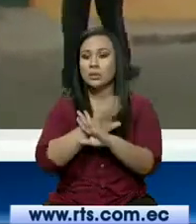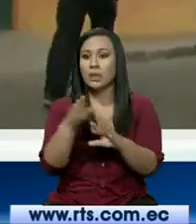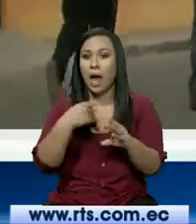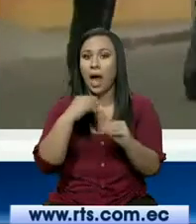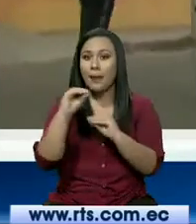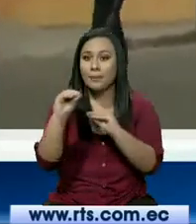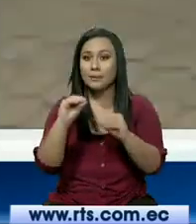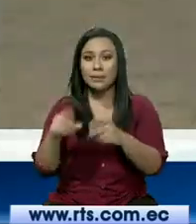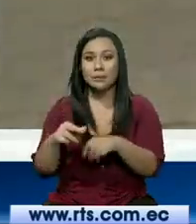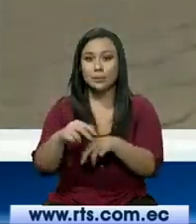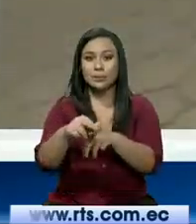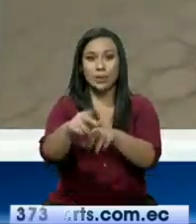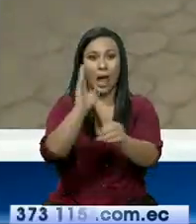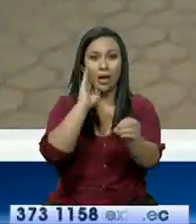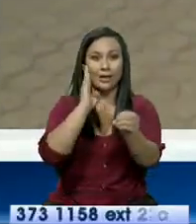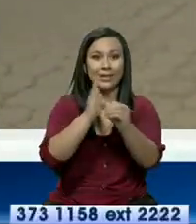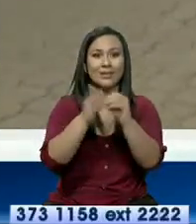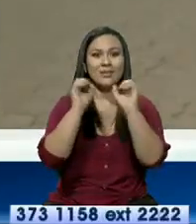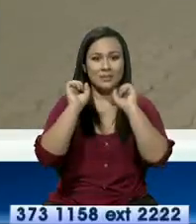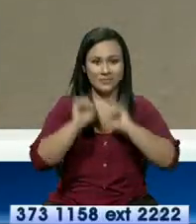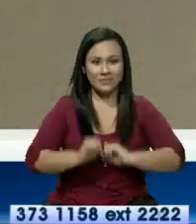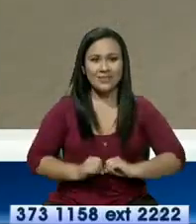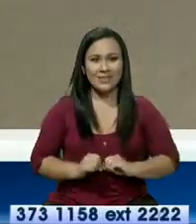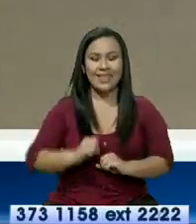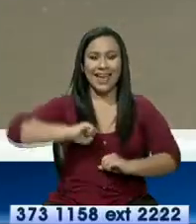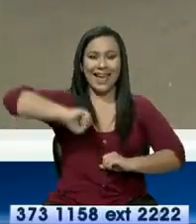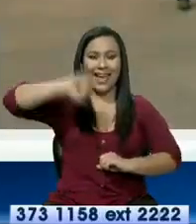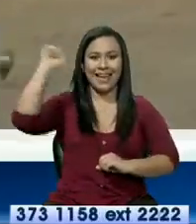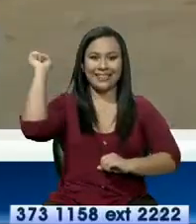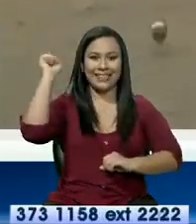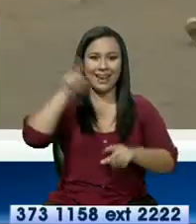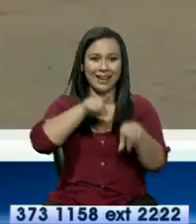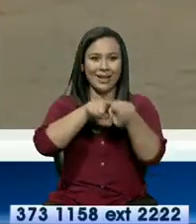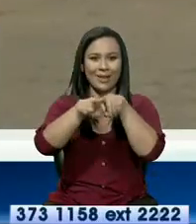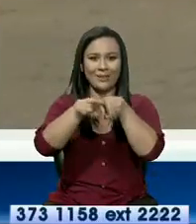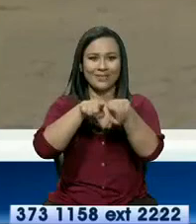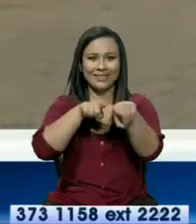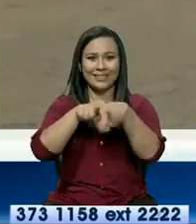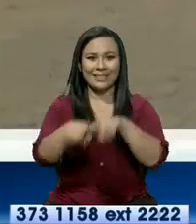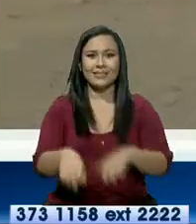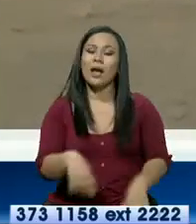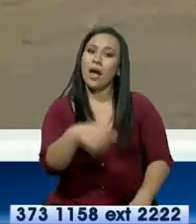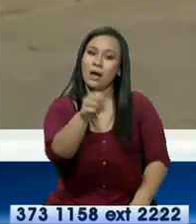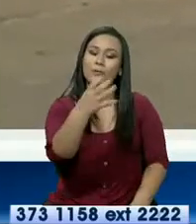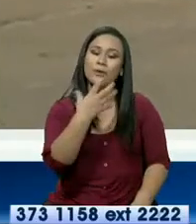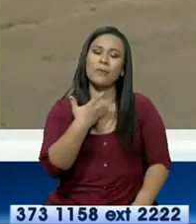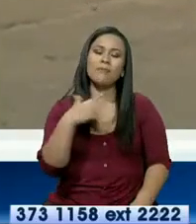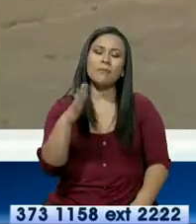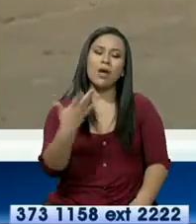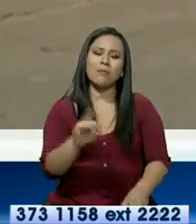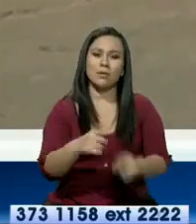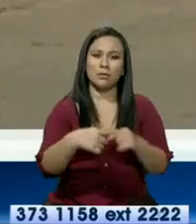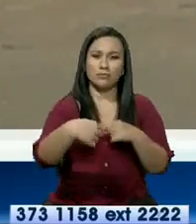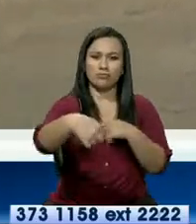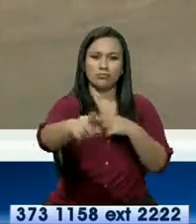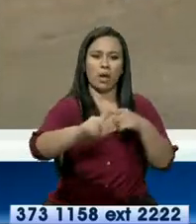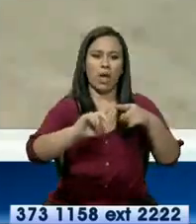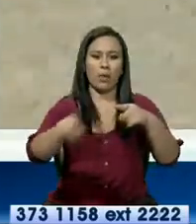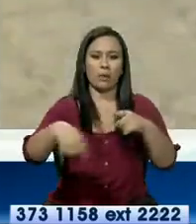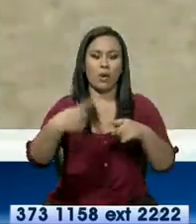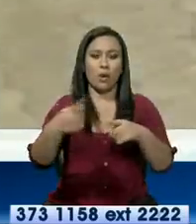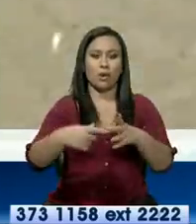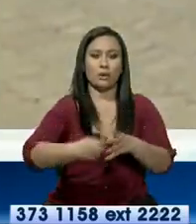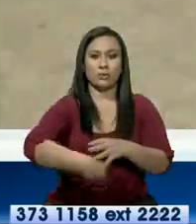recorrido y llegue a la meta se convierte en el ganador de la competencia. La distancia que debe recorrer la bola tras los